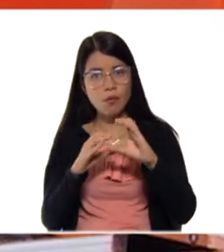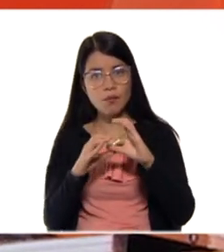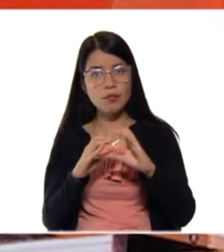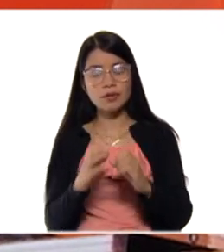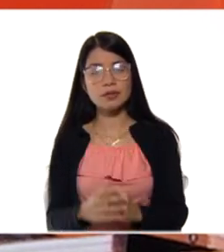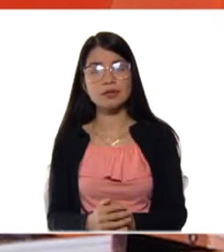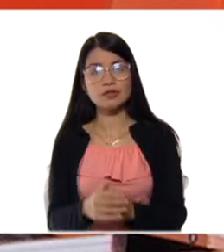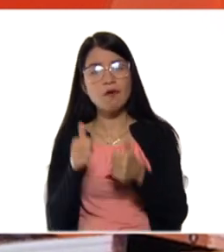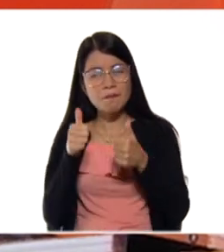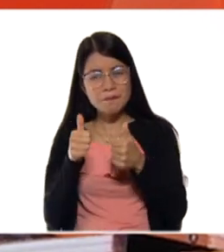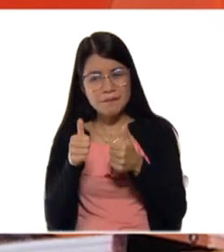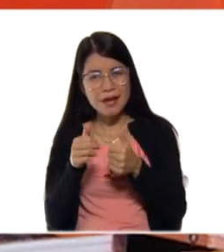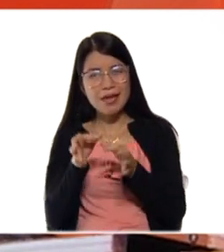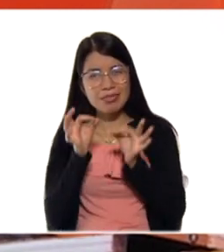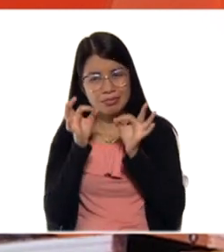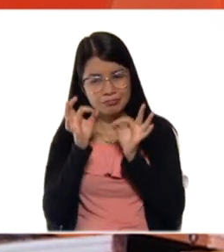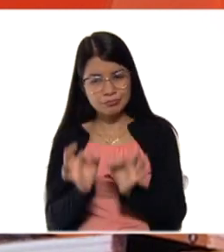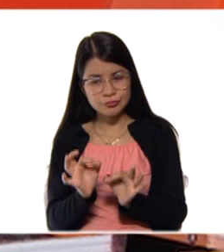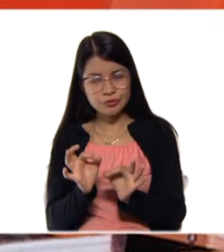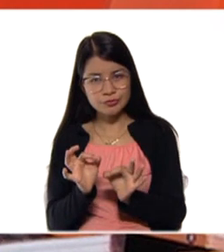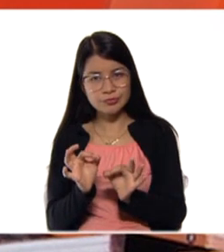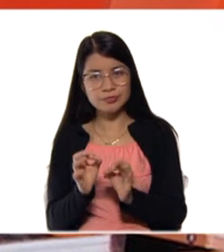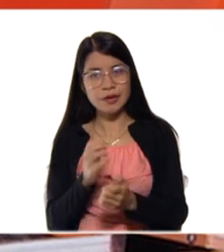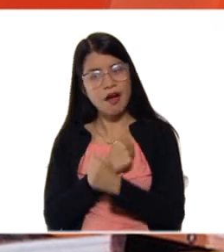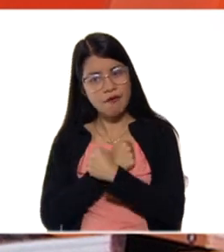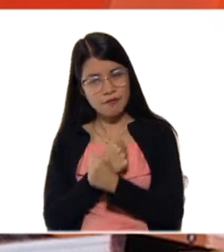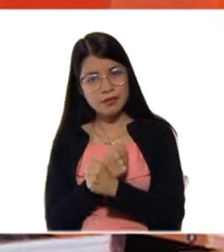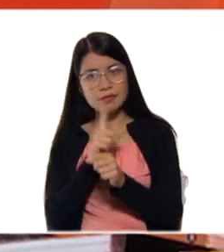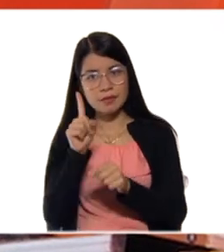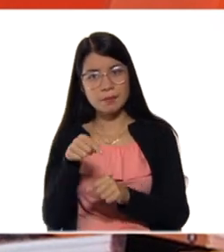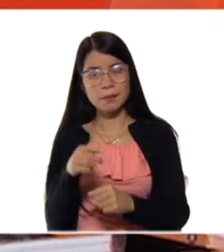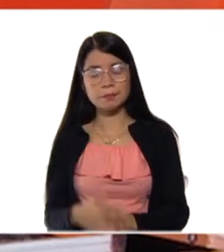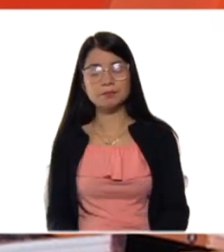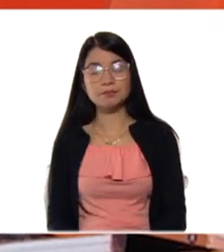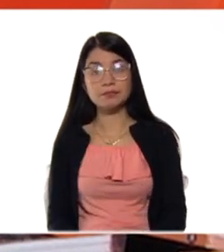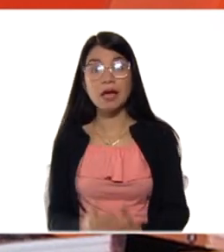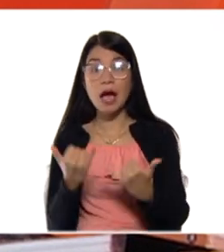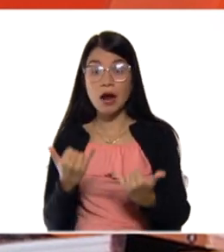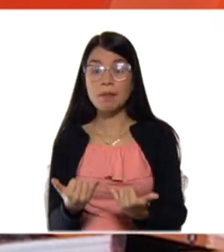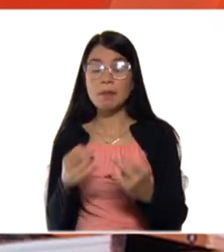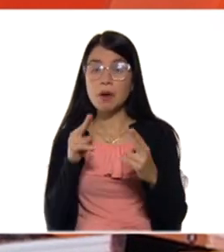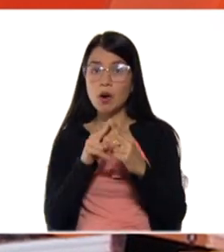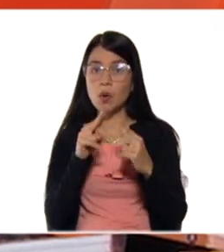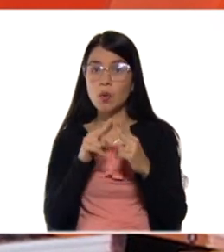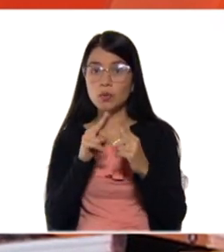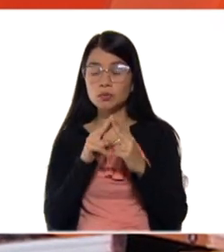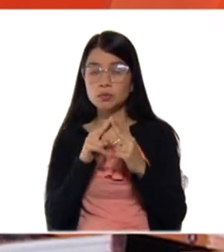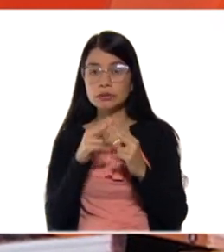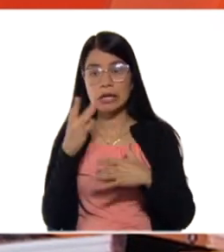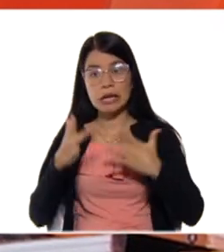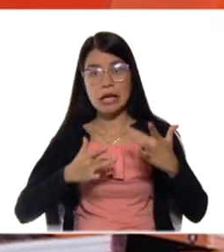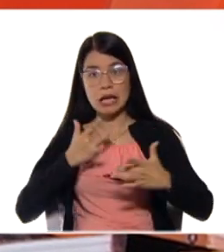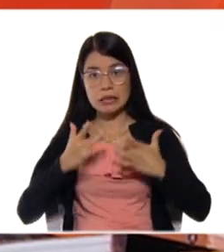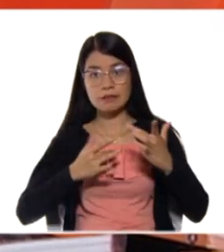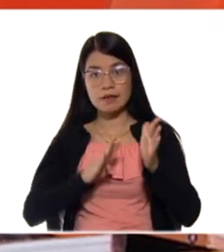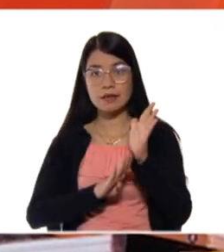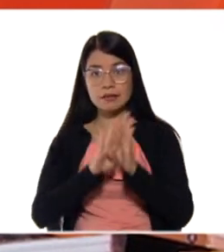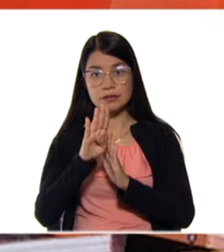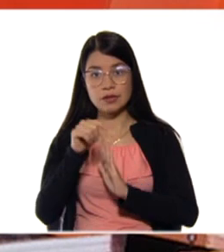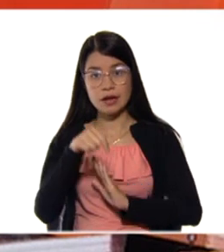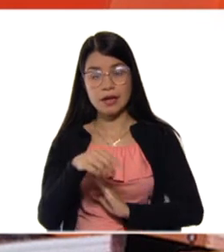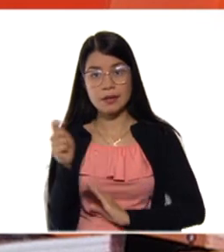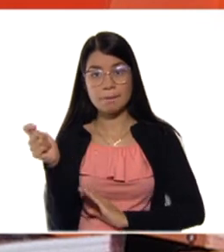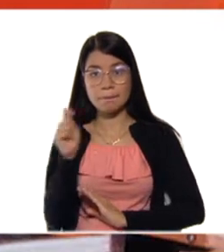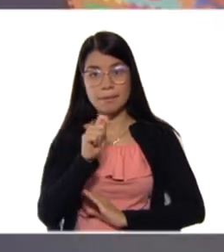solamente efectiva sino también afectiva. Entonces vamos a conocer un poco acerca de las actividades a desarrollar durante